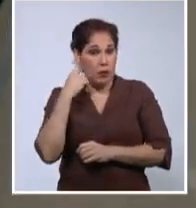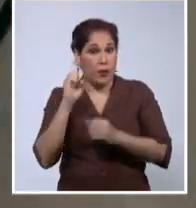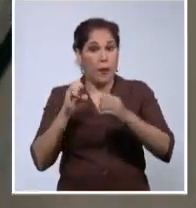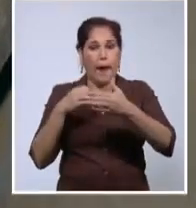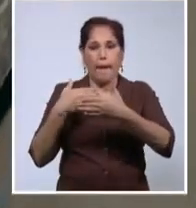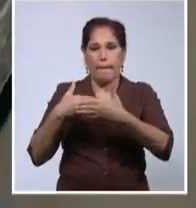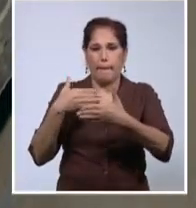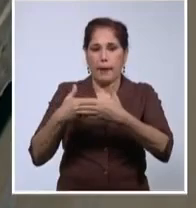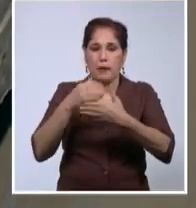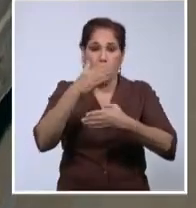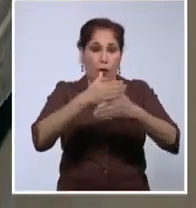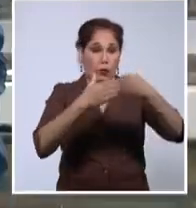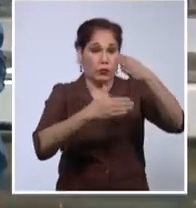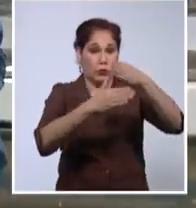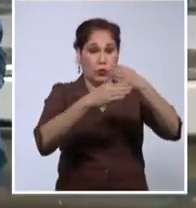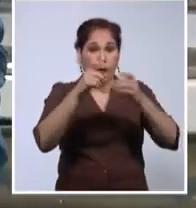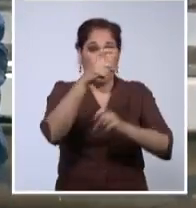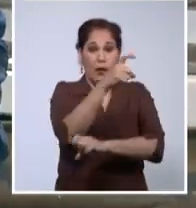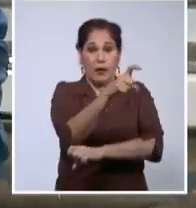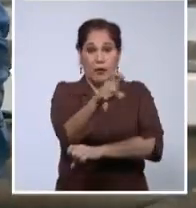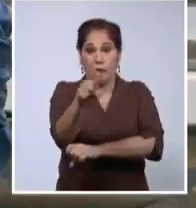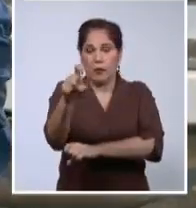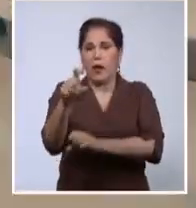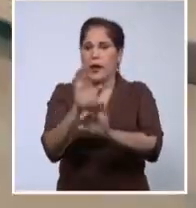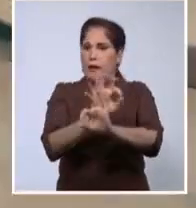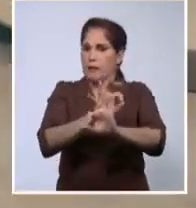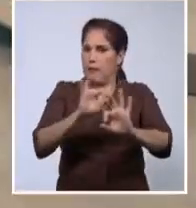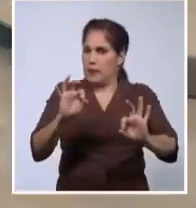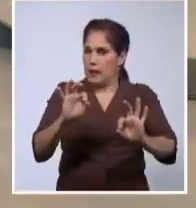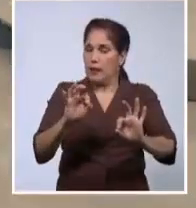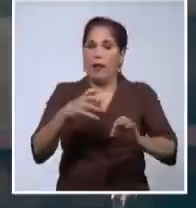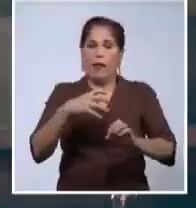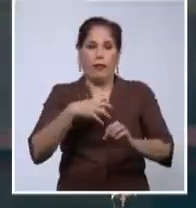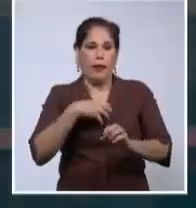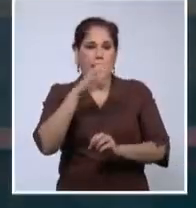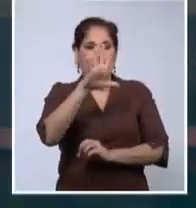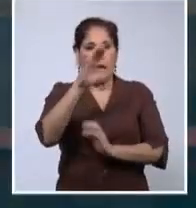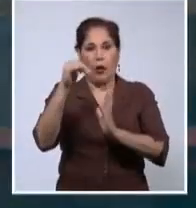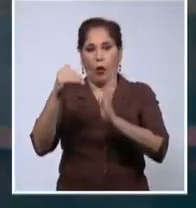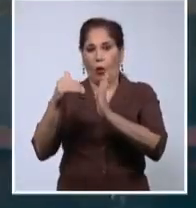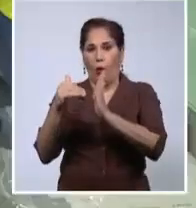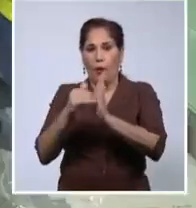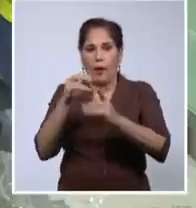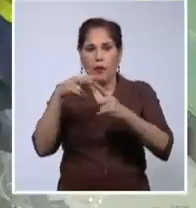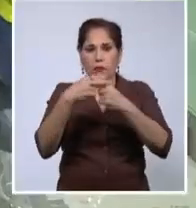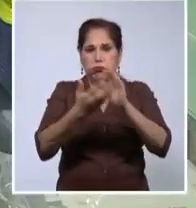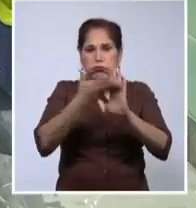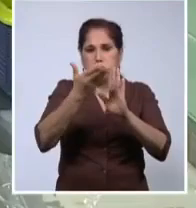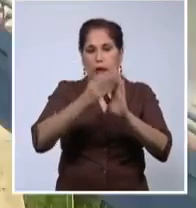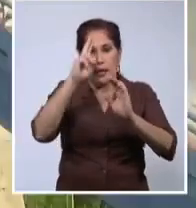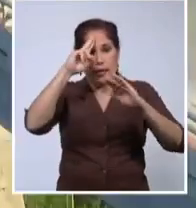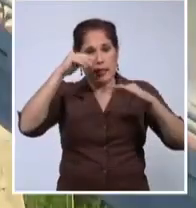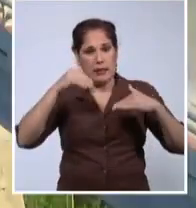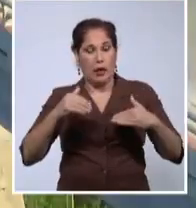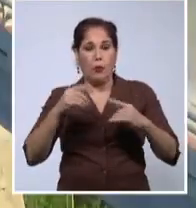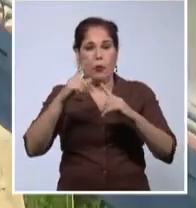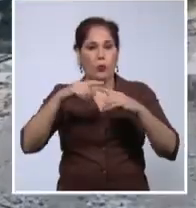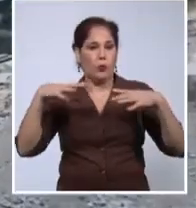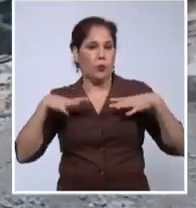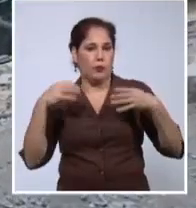de construcción y montaje especializado tiene en su haber la ejecución de unas 5.000 obras en sectores como salud, turismo y el